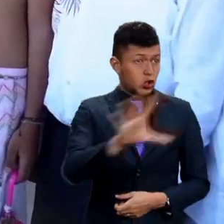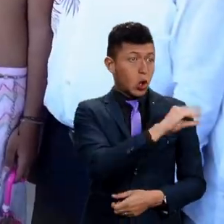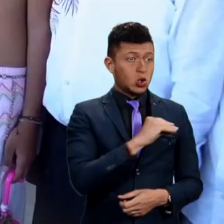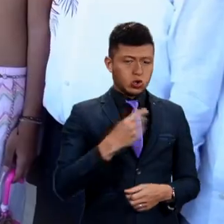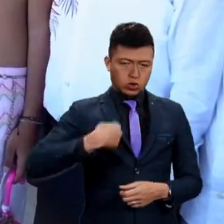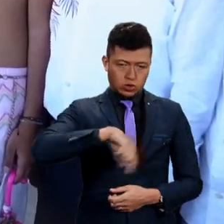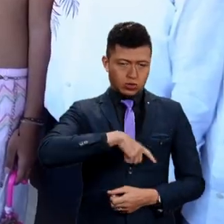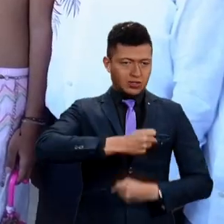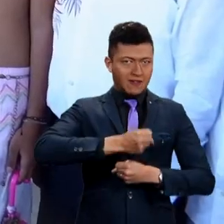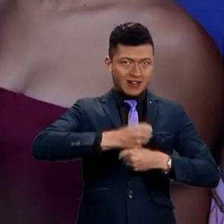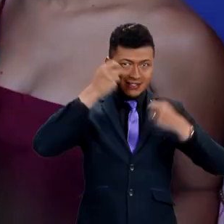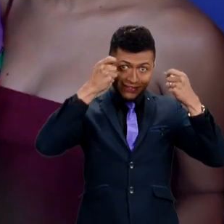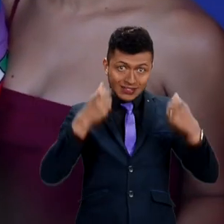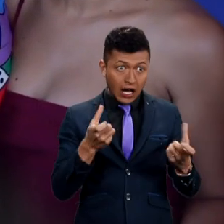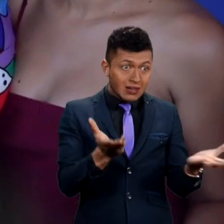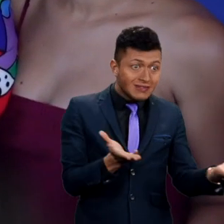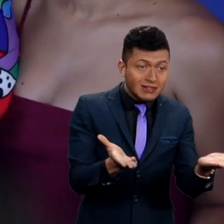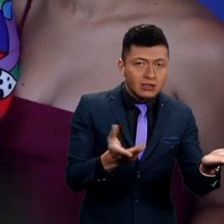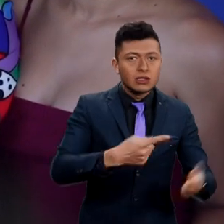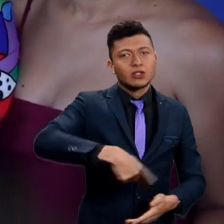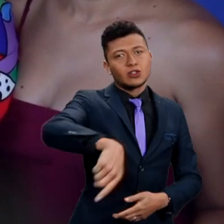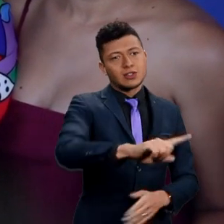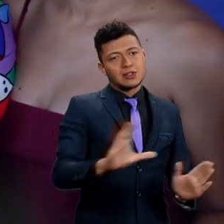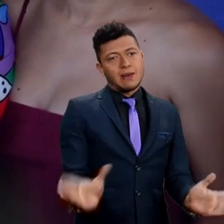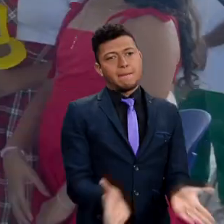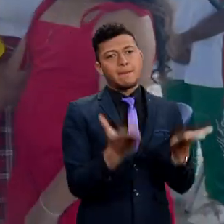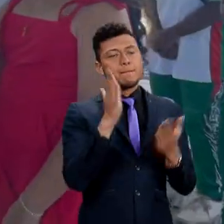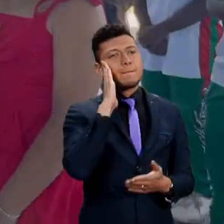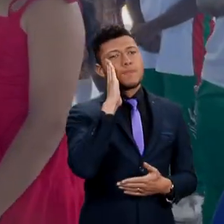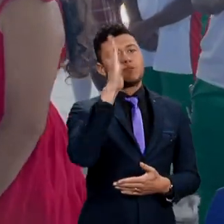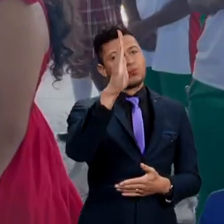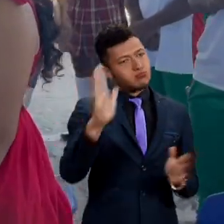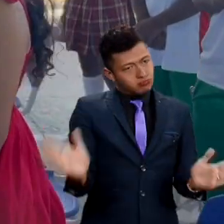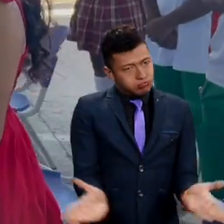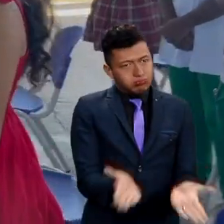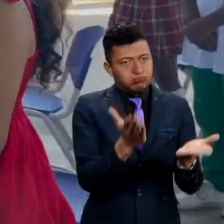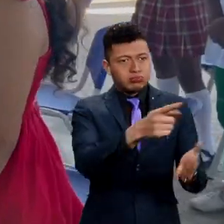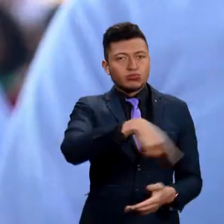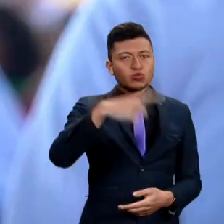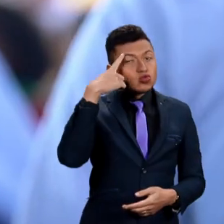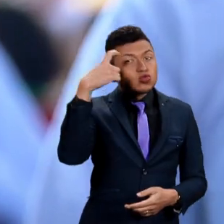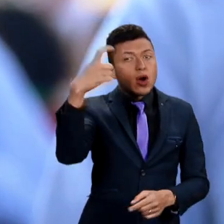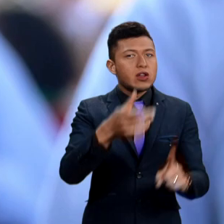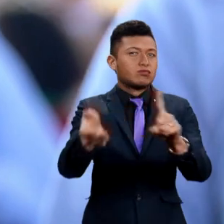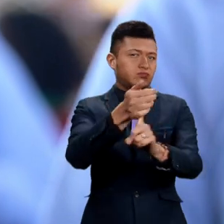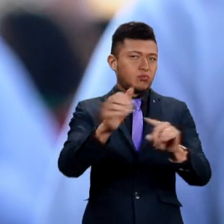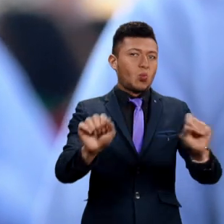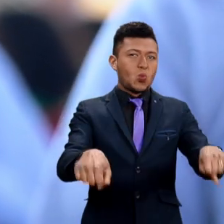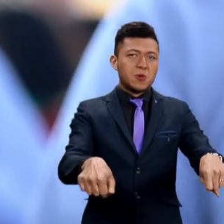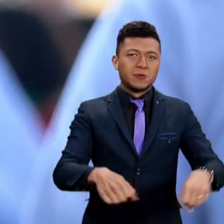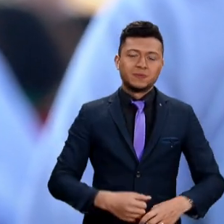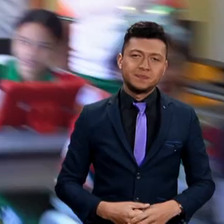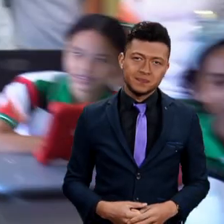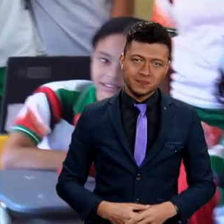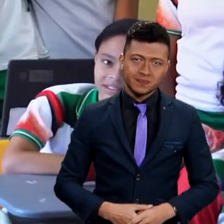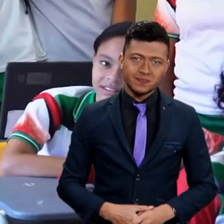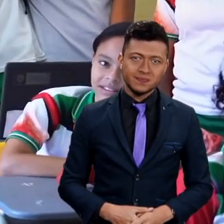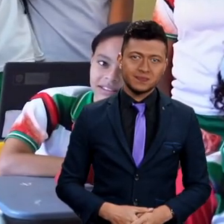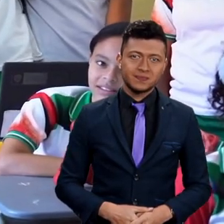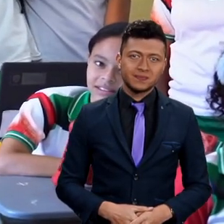todos los que estamos en el servicio público es por buscar que ustedes tengan un mejor futuro y porque sus sueños se hagan realidad.